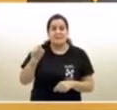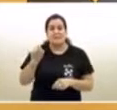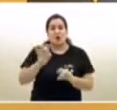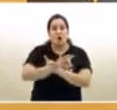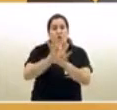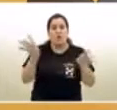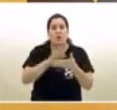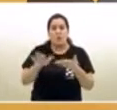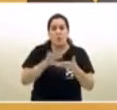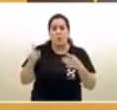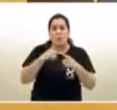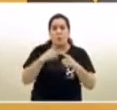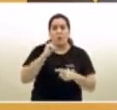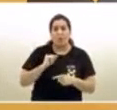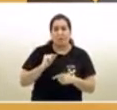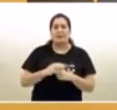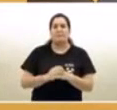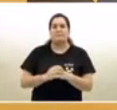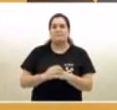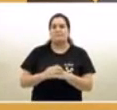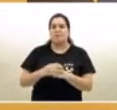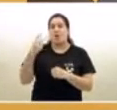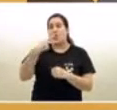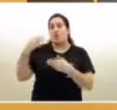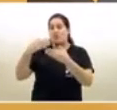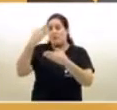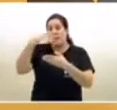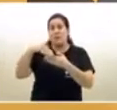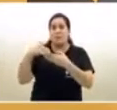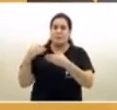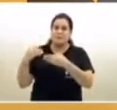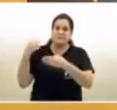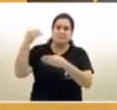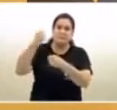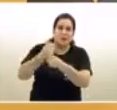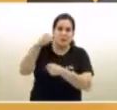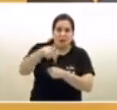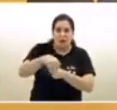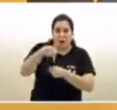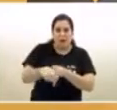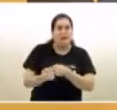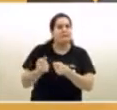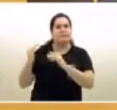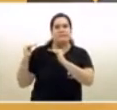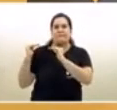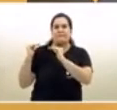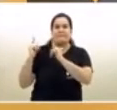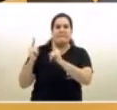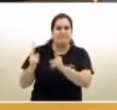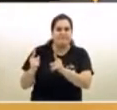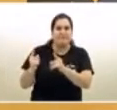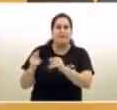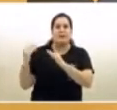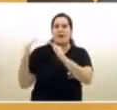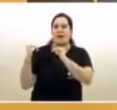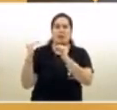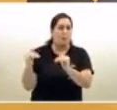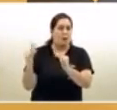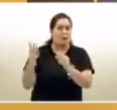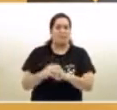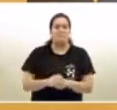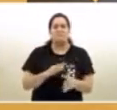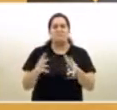Hoy, dos semanas después, el promedio sigue siendo 1.100 casos, si tomamos promedio de 7 días móviles.